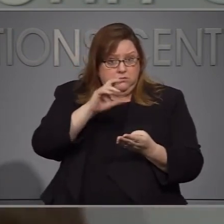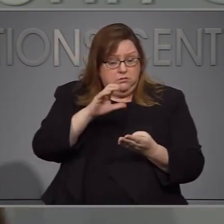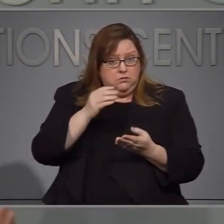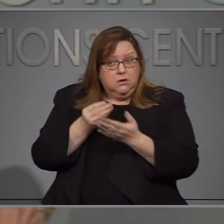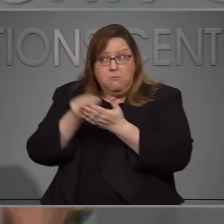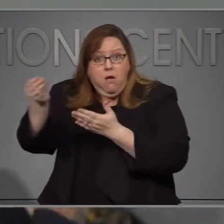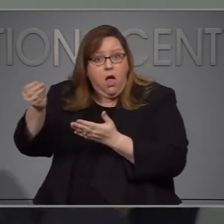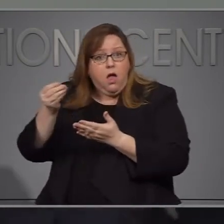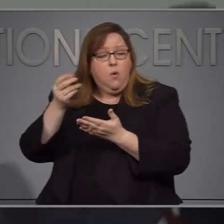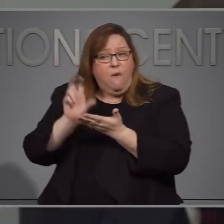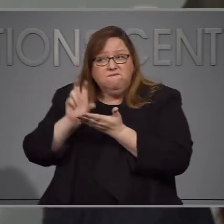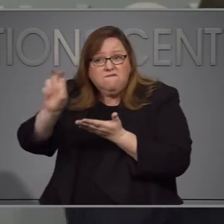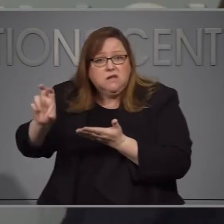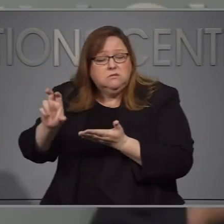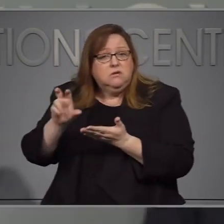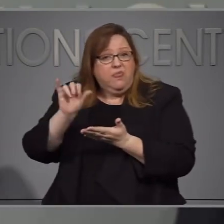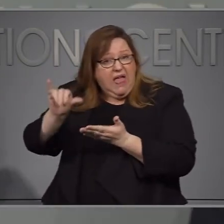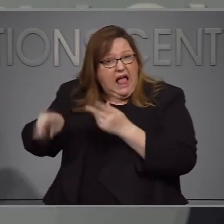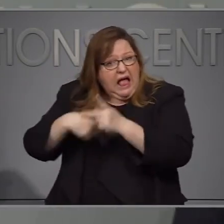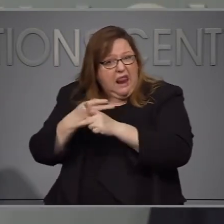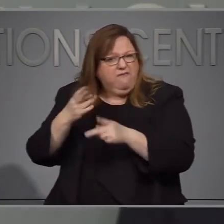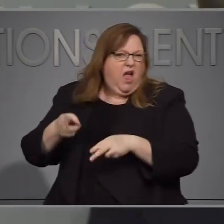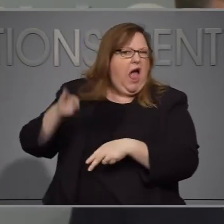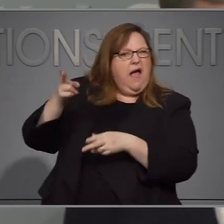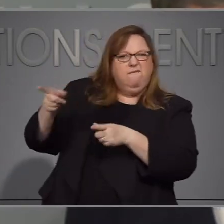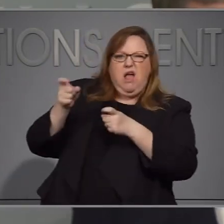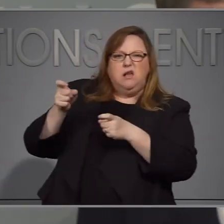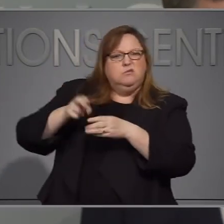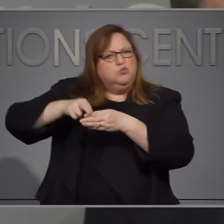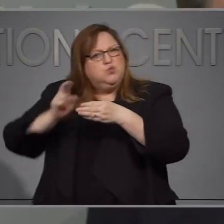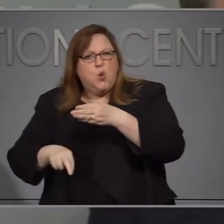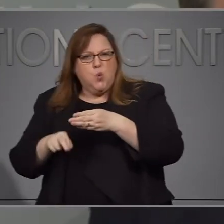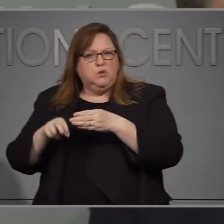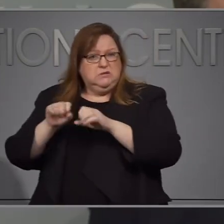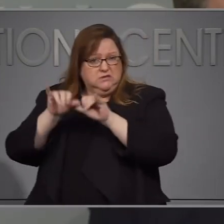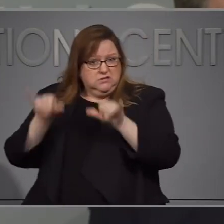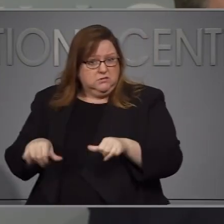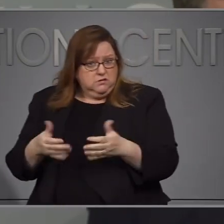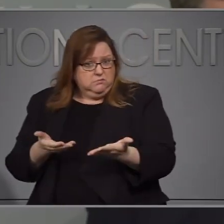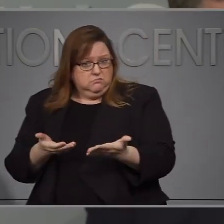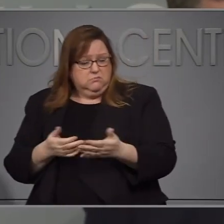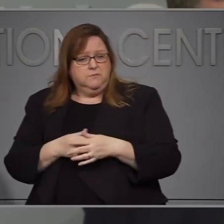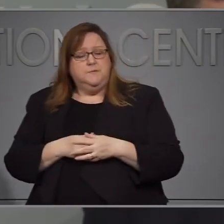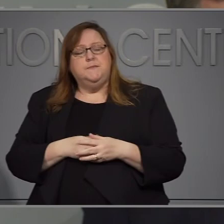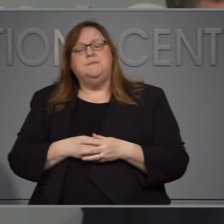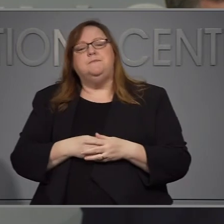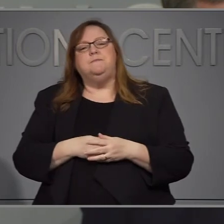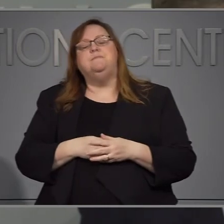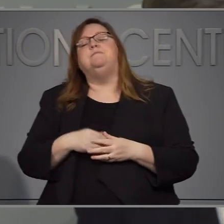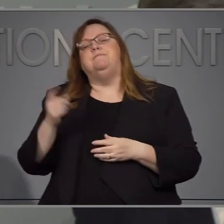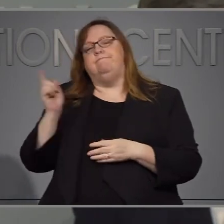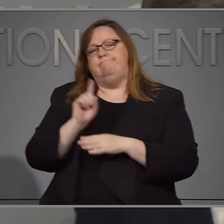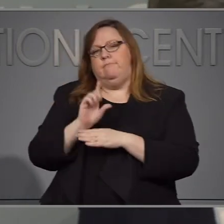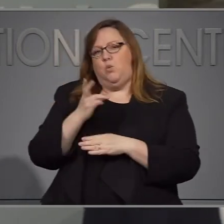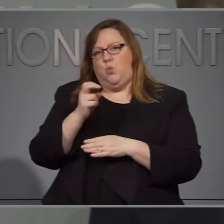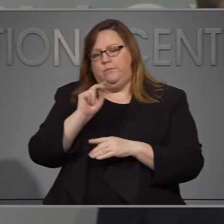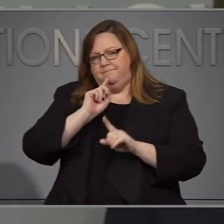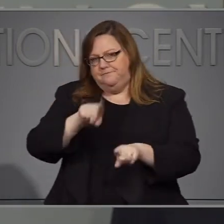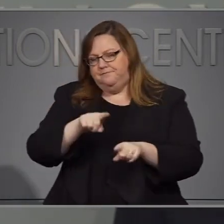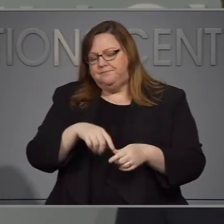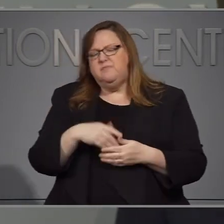de pruebas. Y acelerar los resultados respuesta estamos ciertamente haciendo